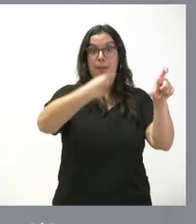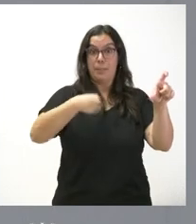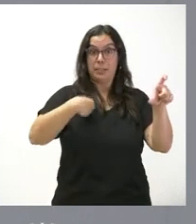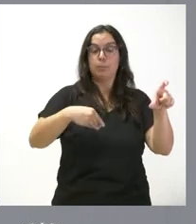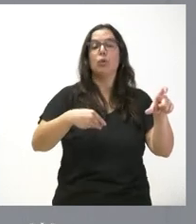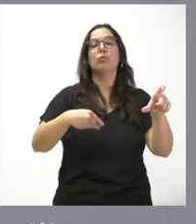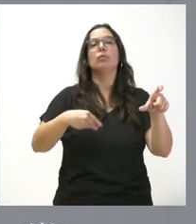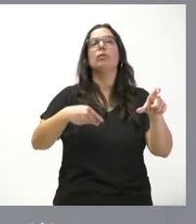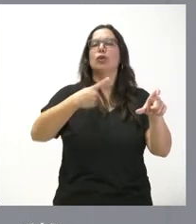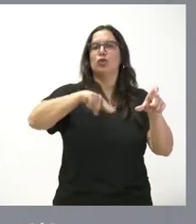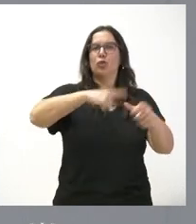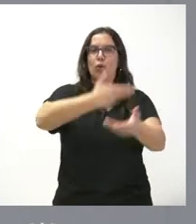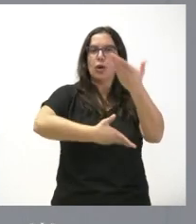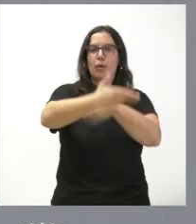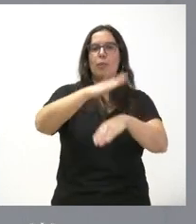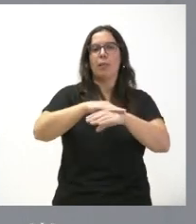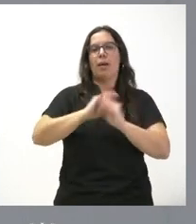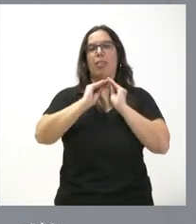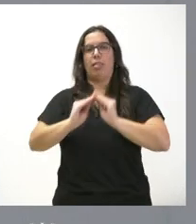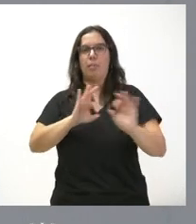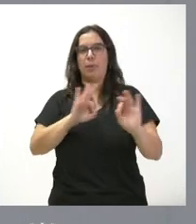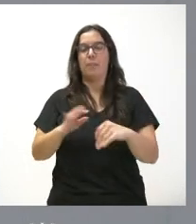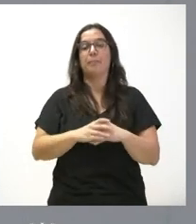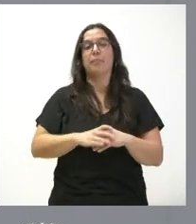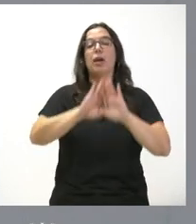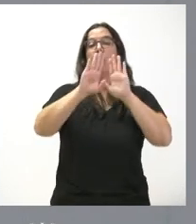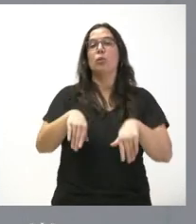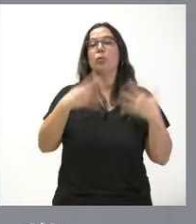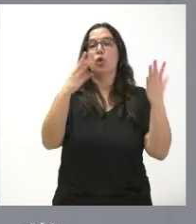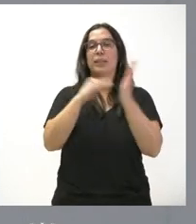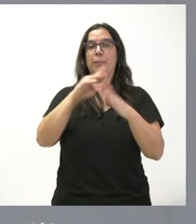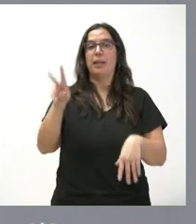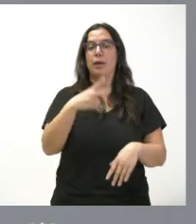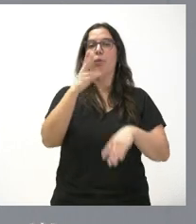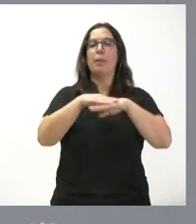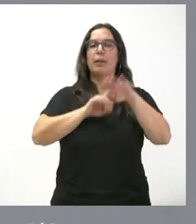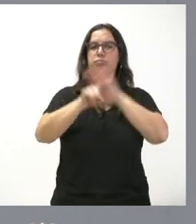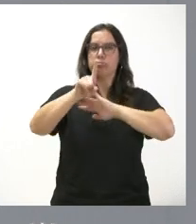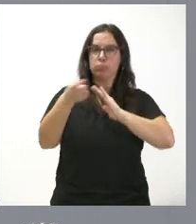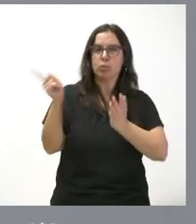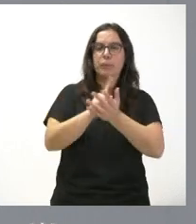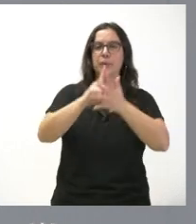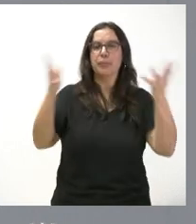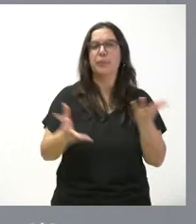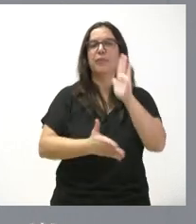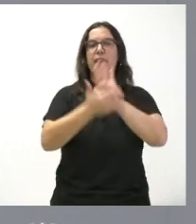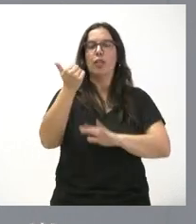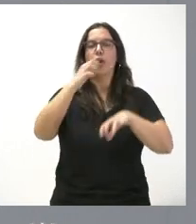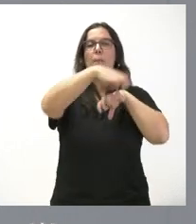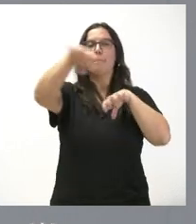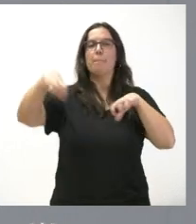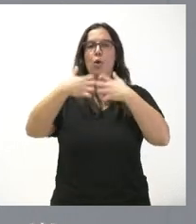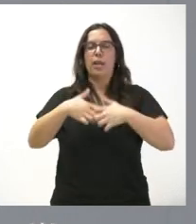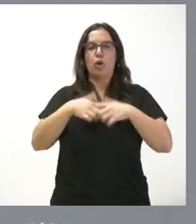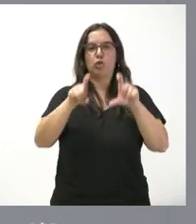el mundo empresarial que tienen que liderar estas actuaciones. Y, finalmente, 90.000 euros para el relanzamiento de la Federación de Polígonos Empresariales de